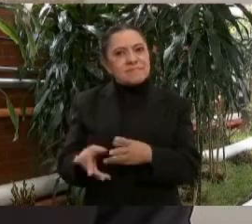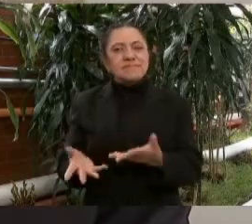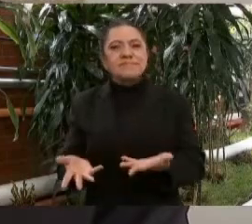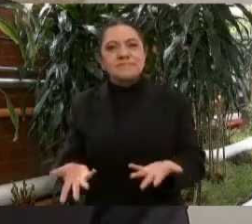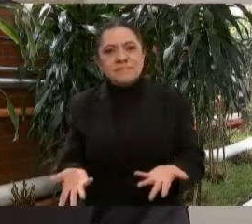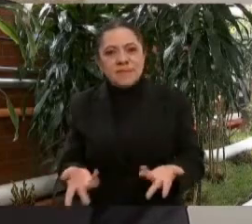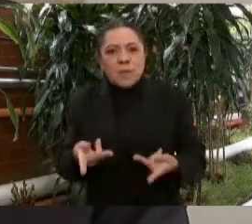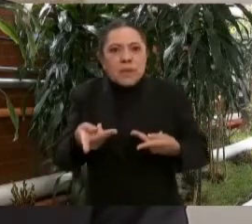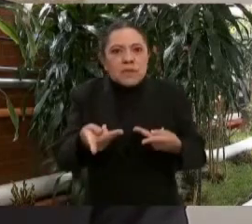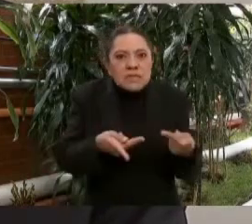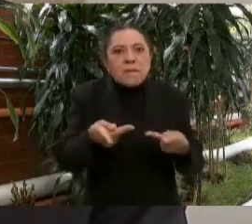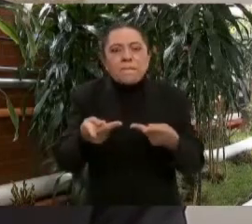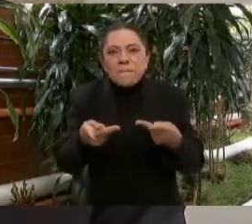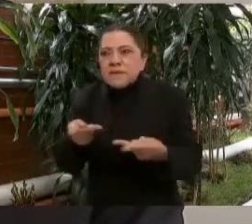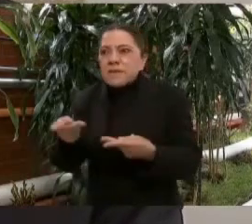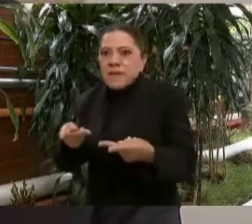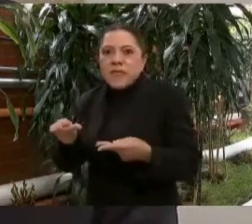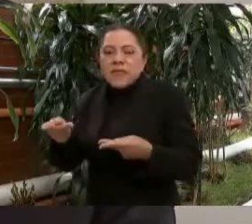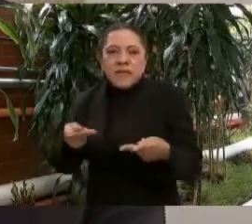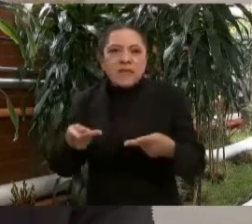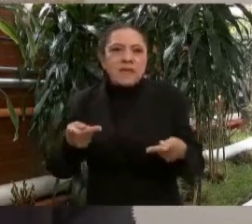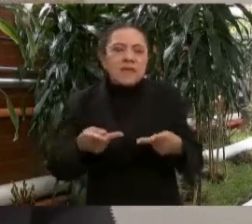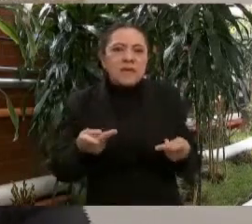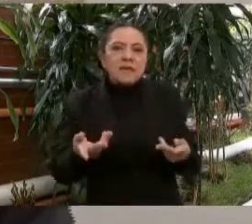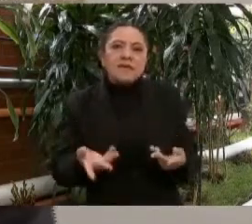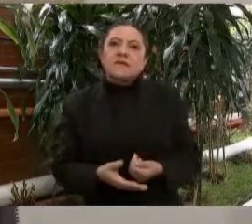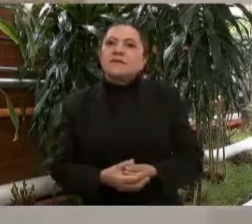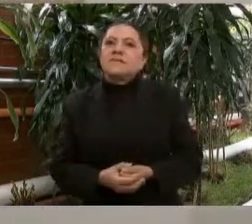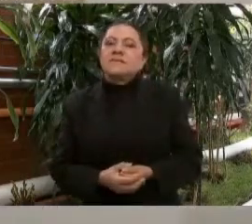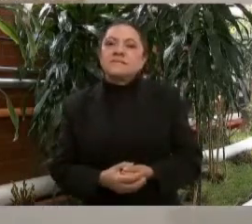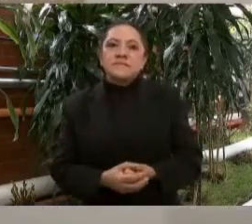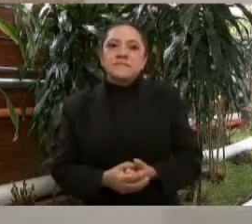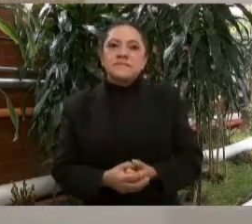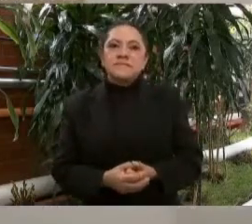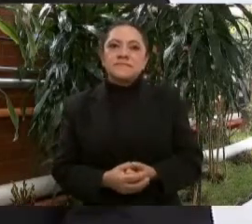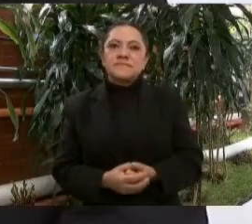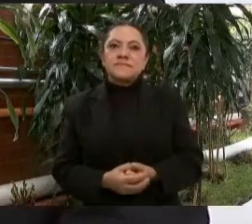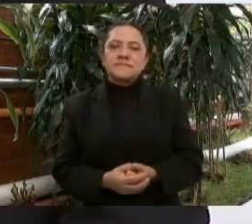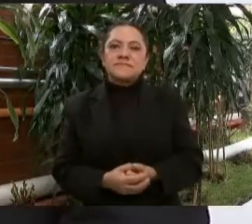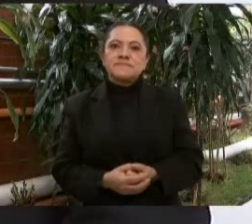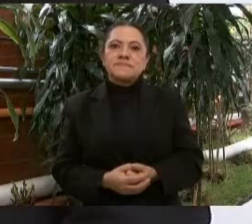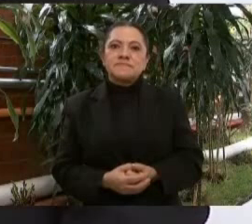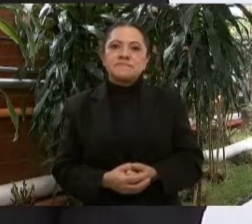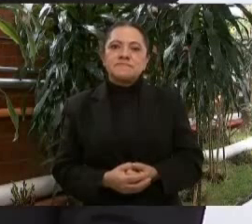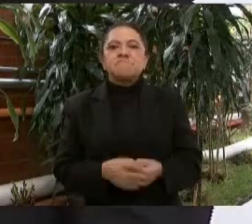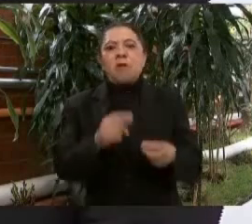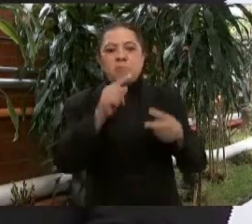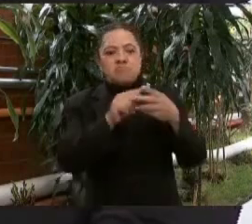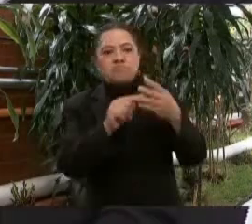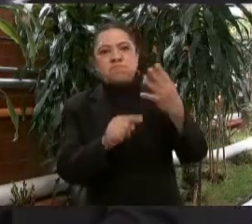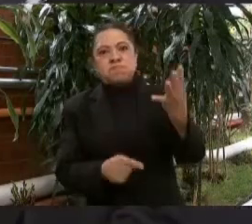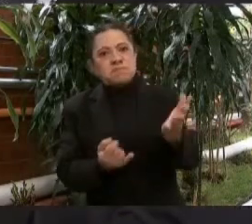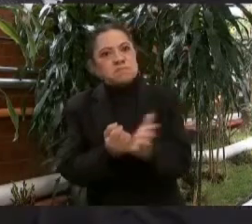prepararnos, se definieron acciones,